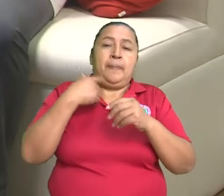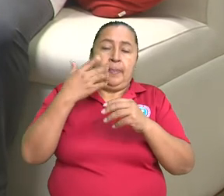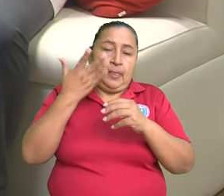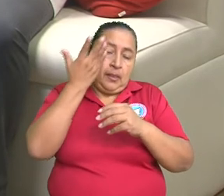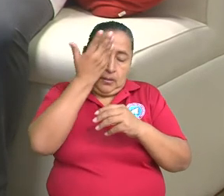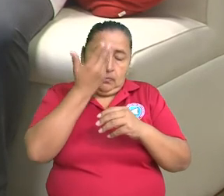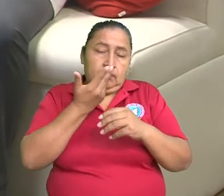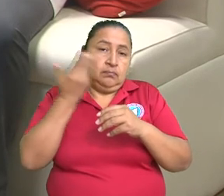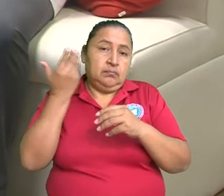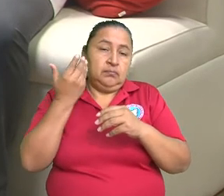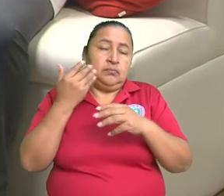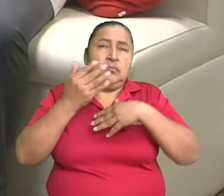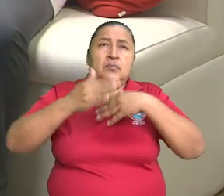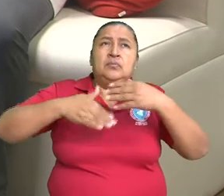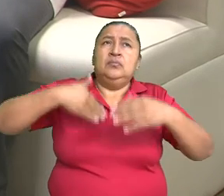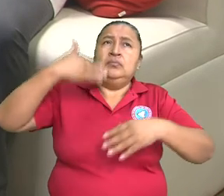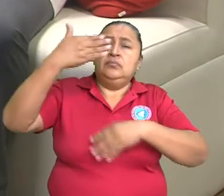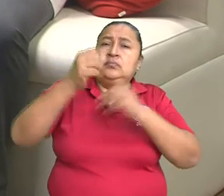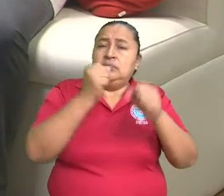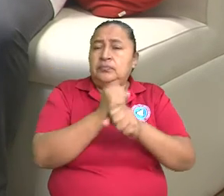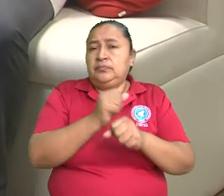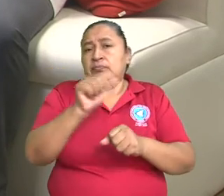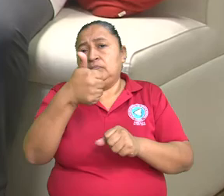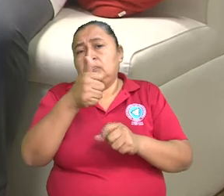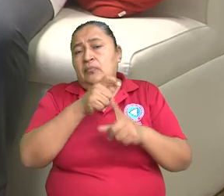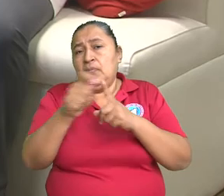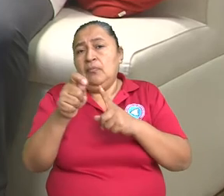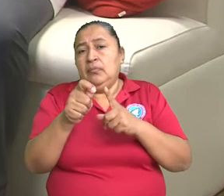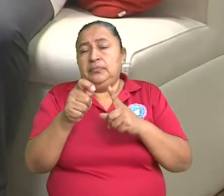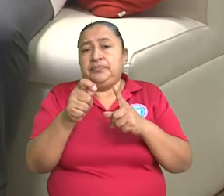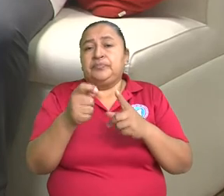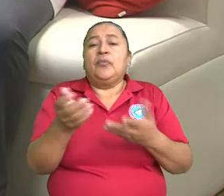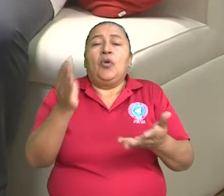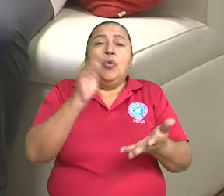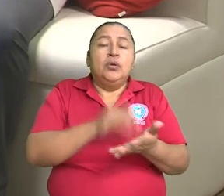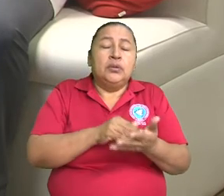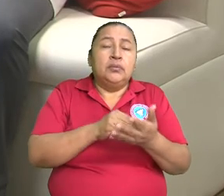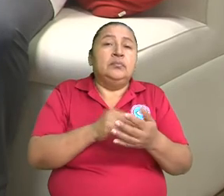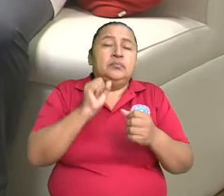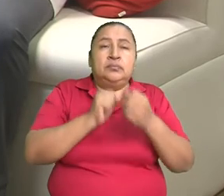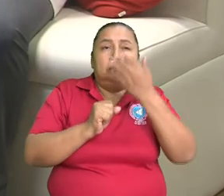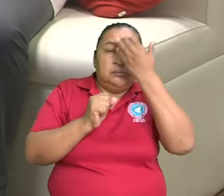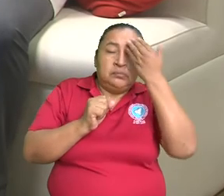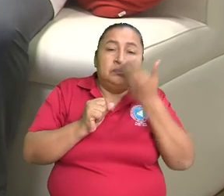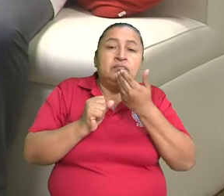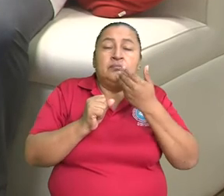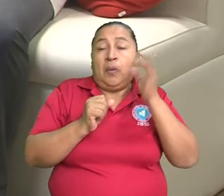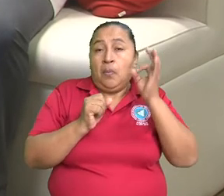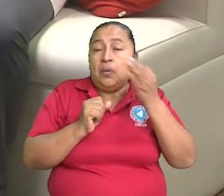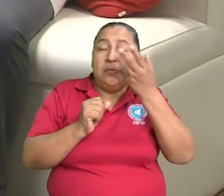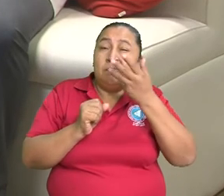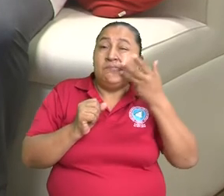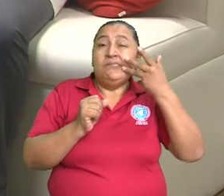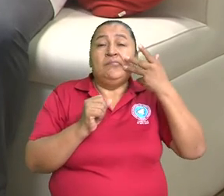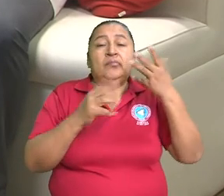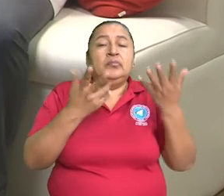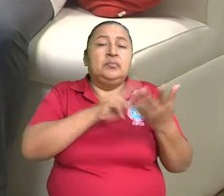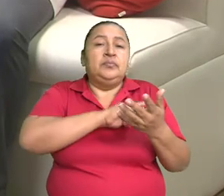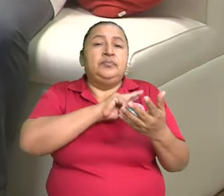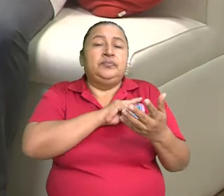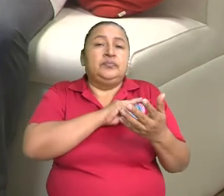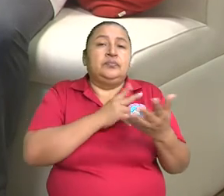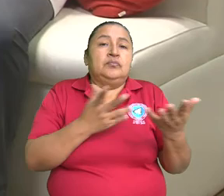y al año, a los 6 meses, a los 3 años, vuelve a aparecer en el otro lado? Hay un mal